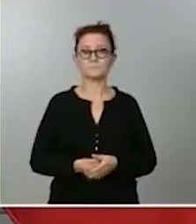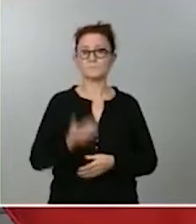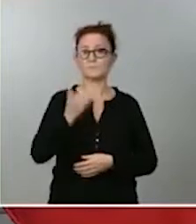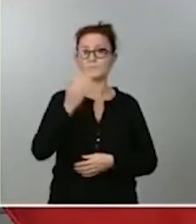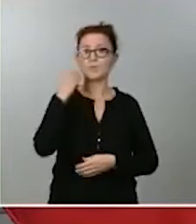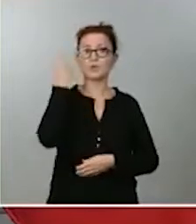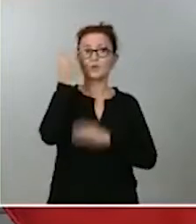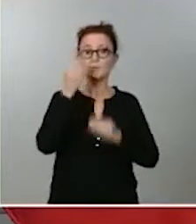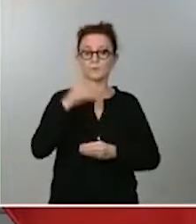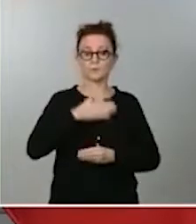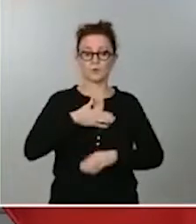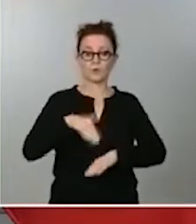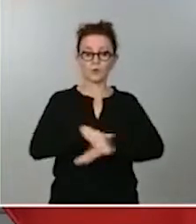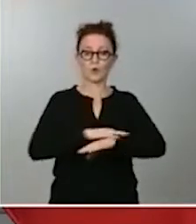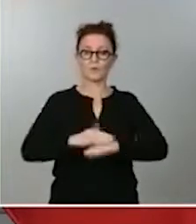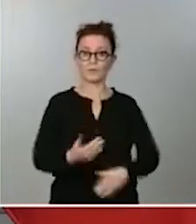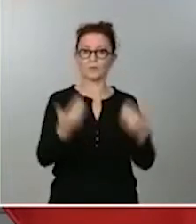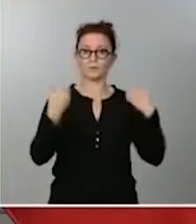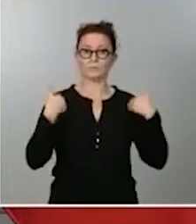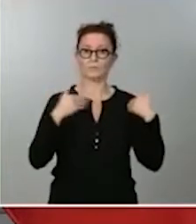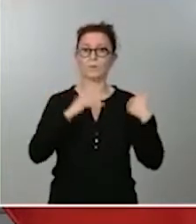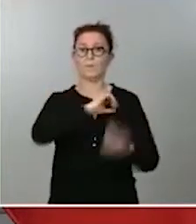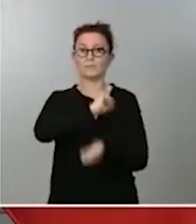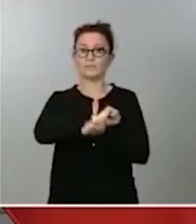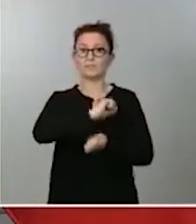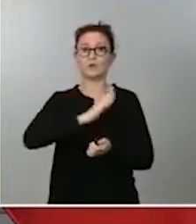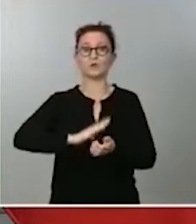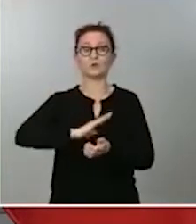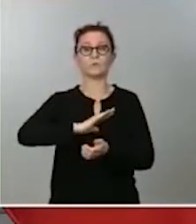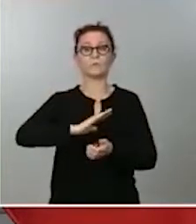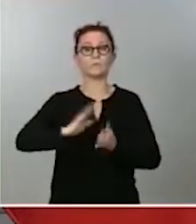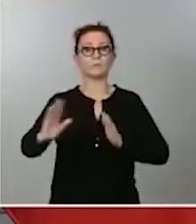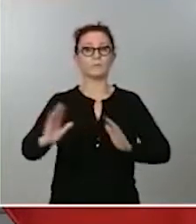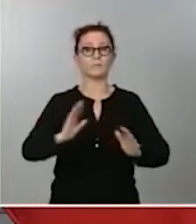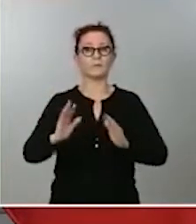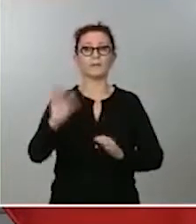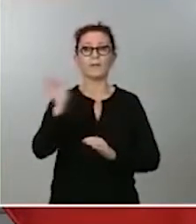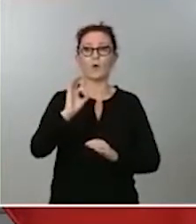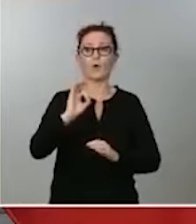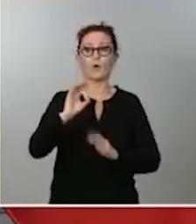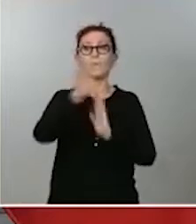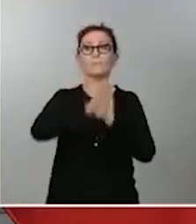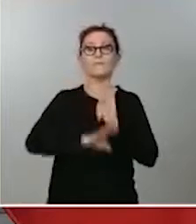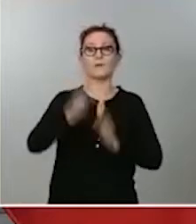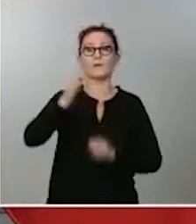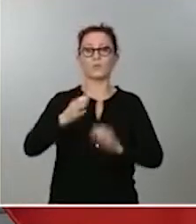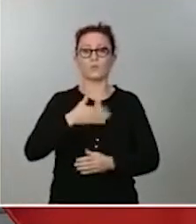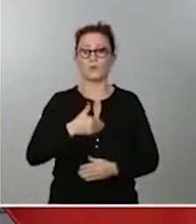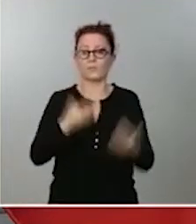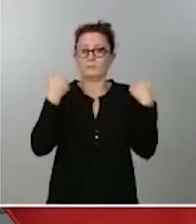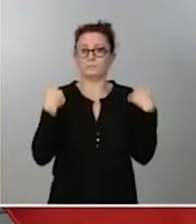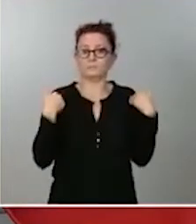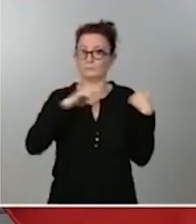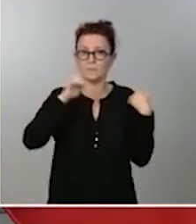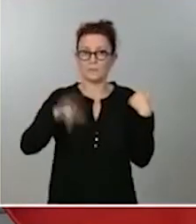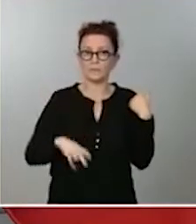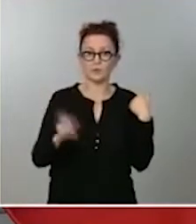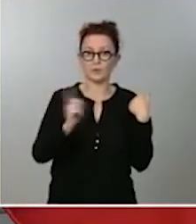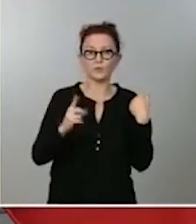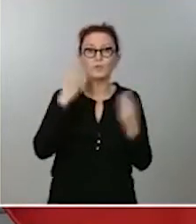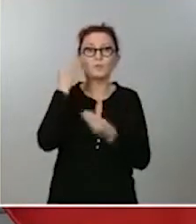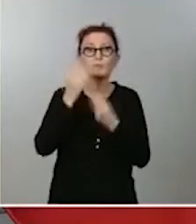la prisión preventiva ni ninguna otra medida judicial. Por tanto, no cabe ningún tipo de valoración